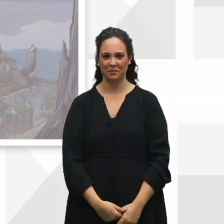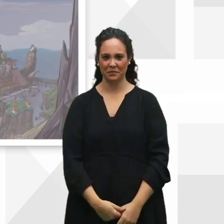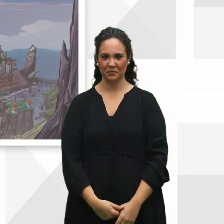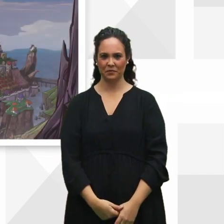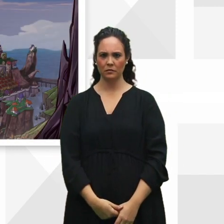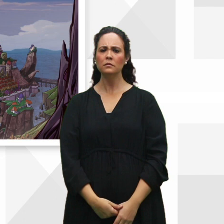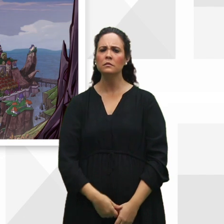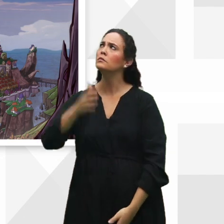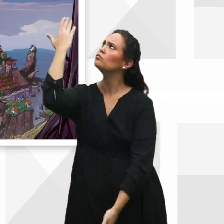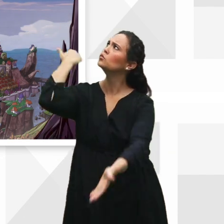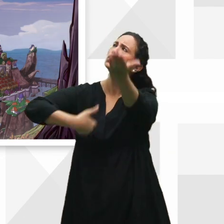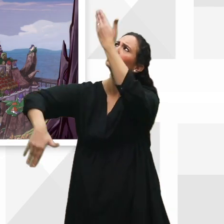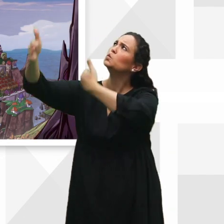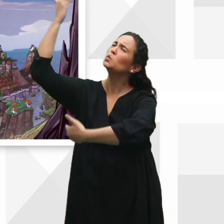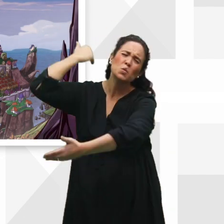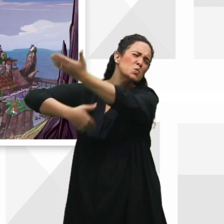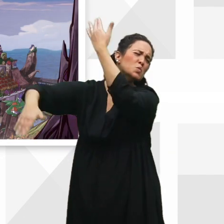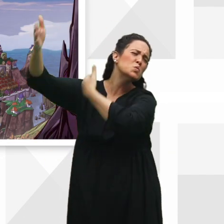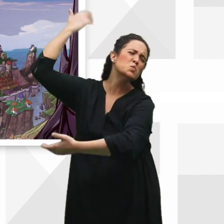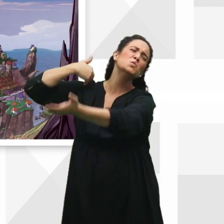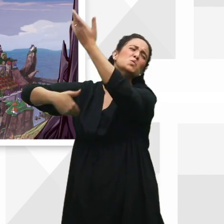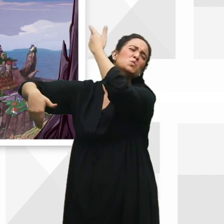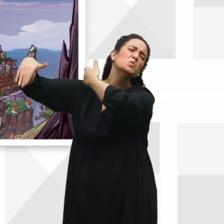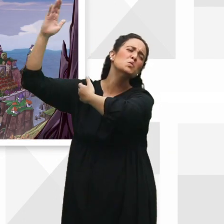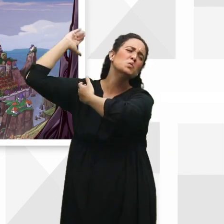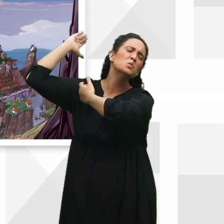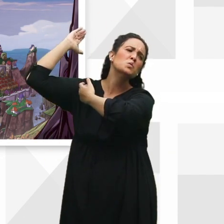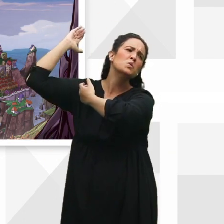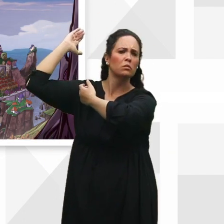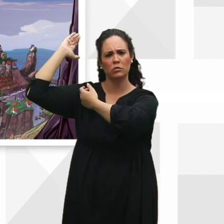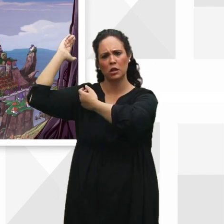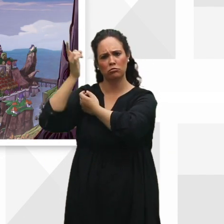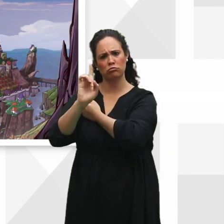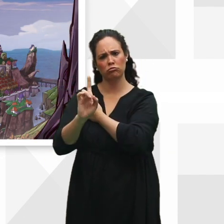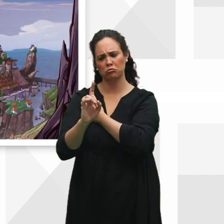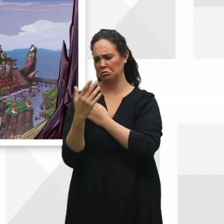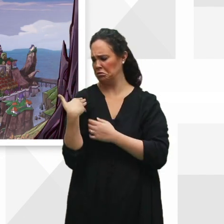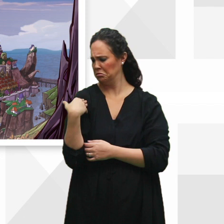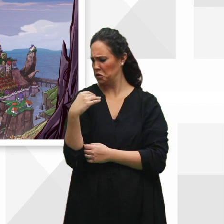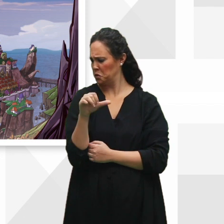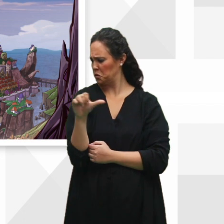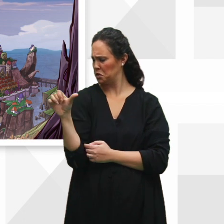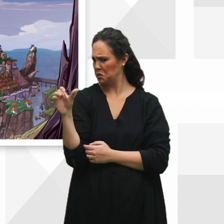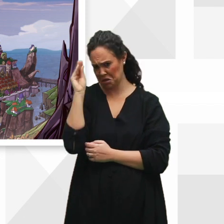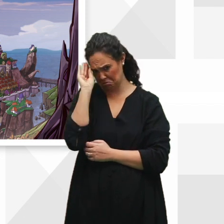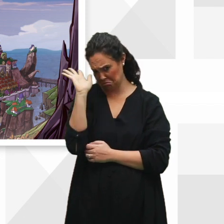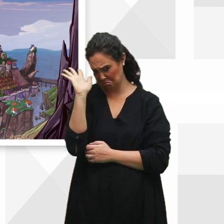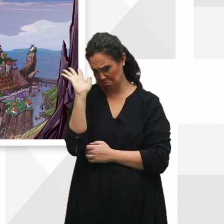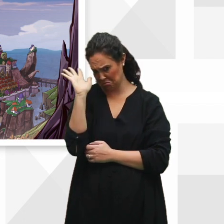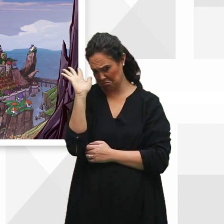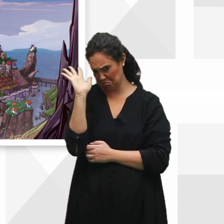Hace mucho, muchísimo tiempo, bueno no, hace menos de una semana creo,